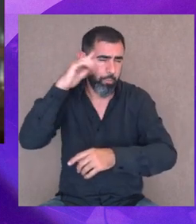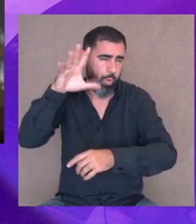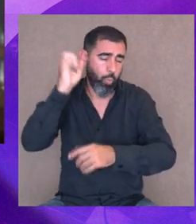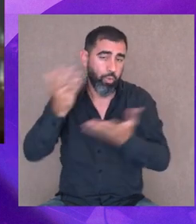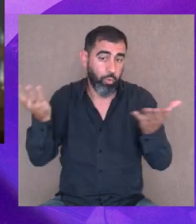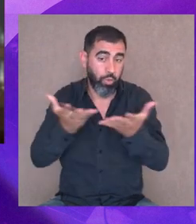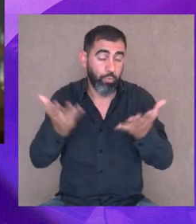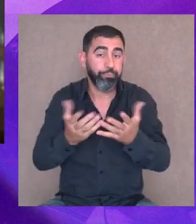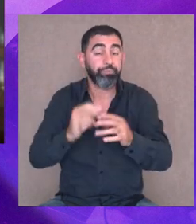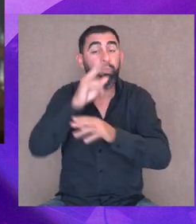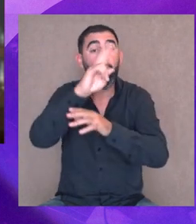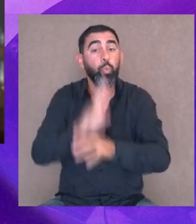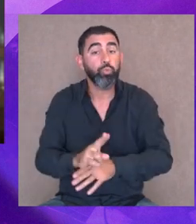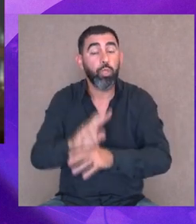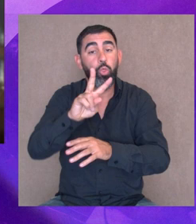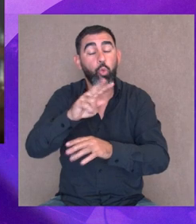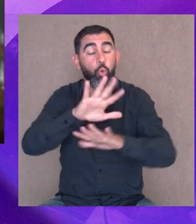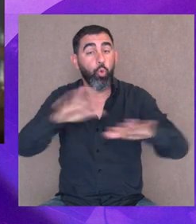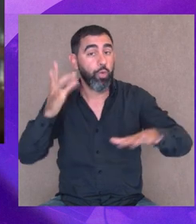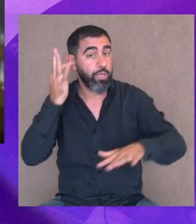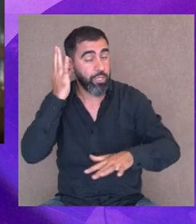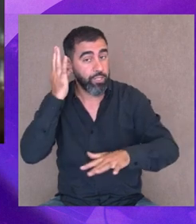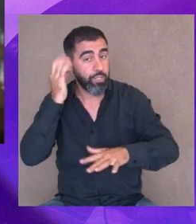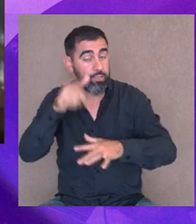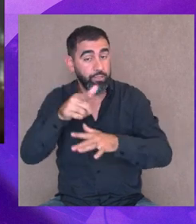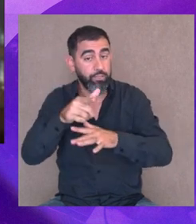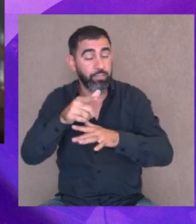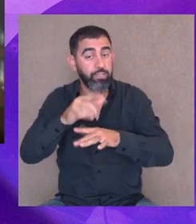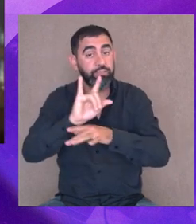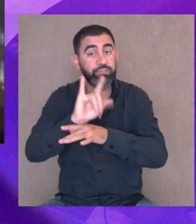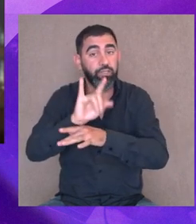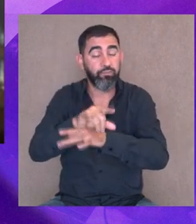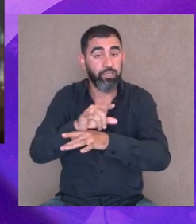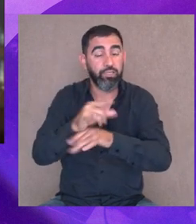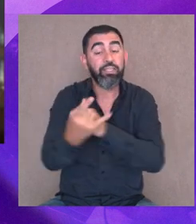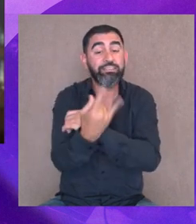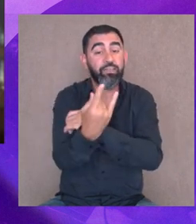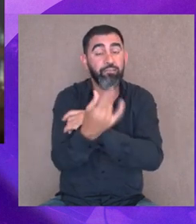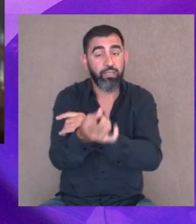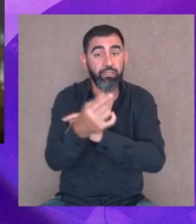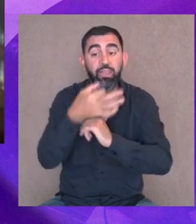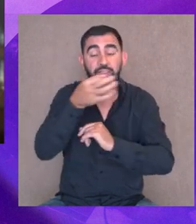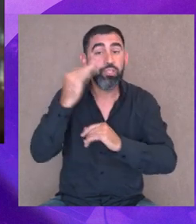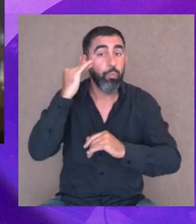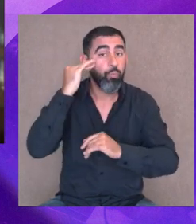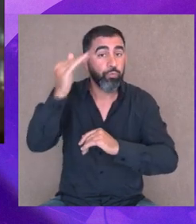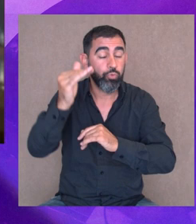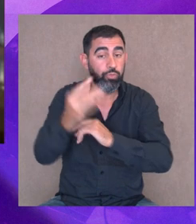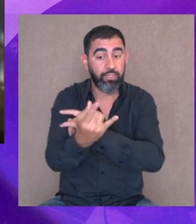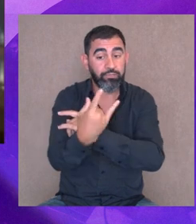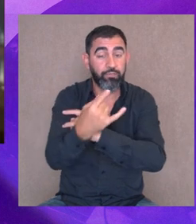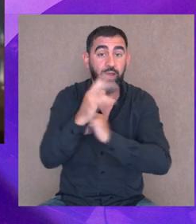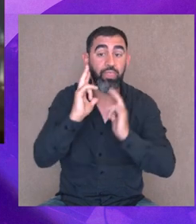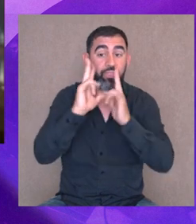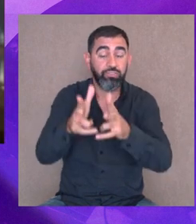que ver con los tiempos de hoy de la utilización de dos nenas de la plataforma del Saibal y decirle ahí a su docente